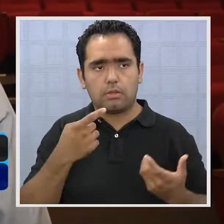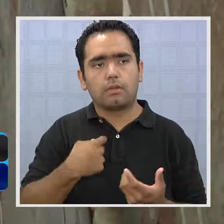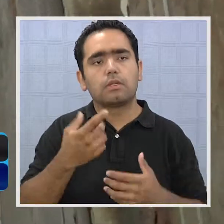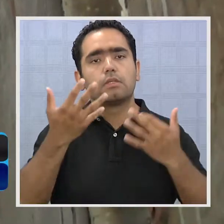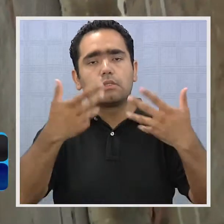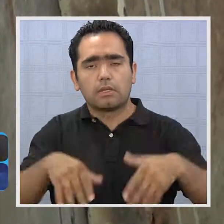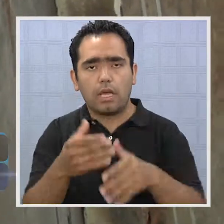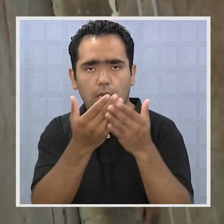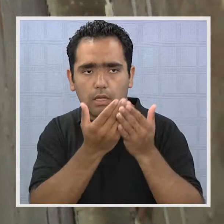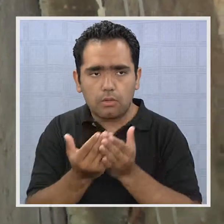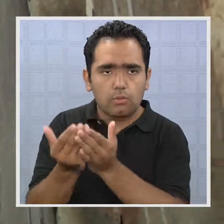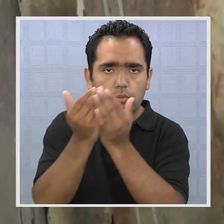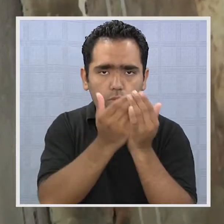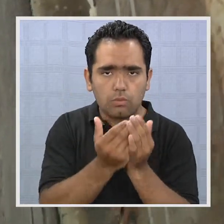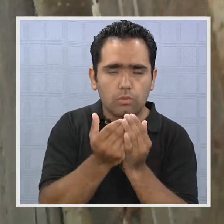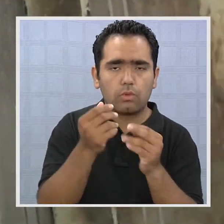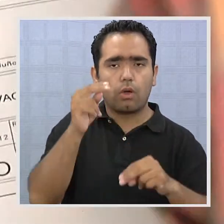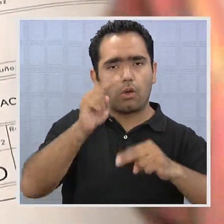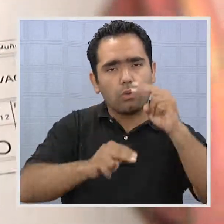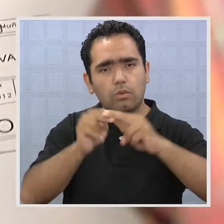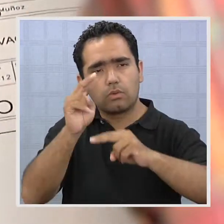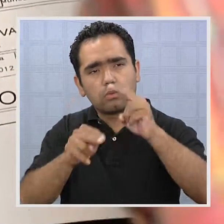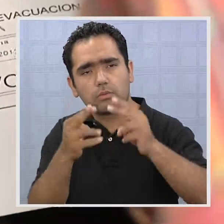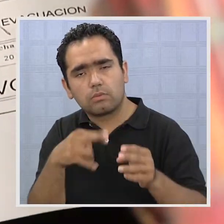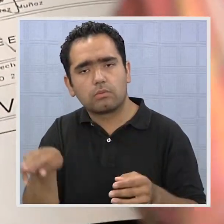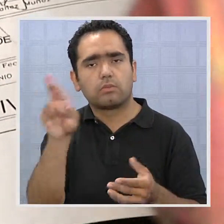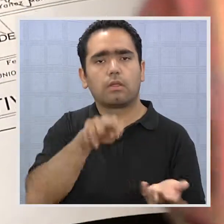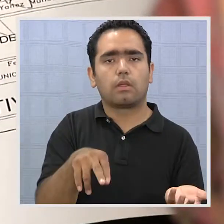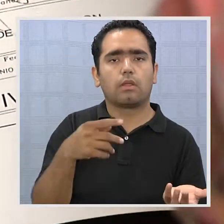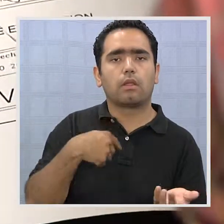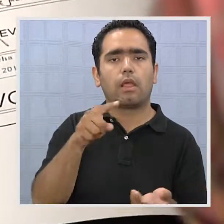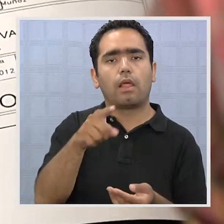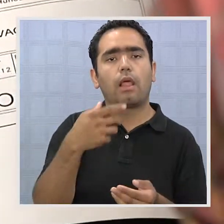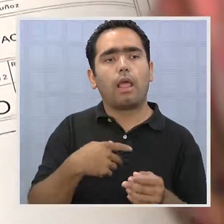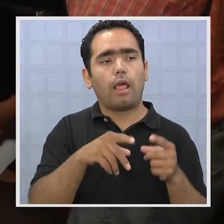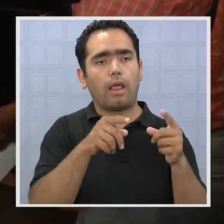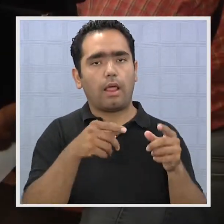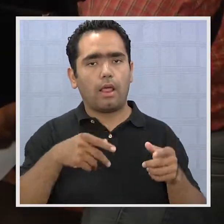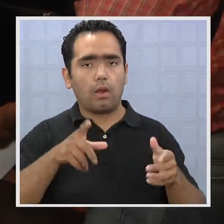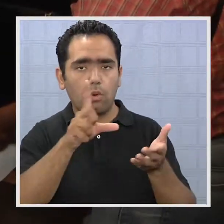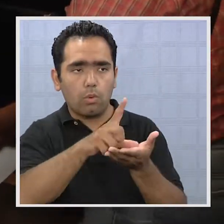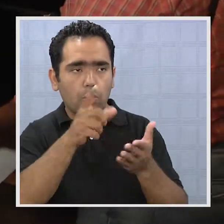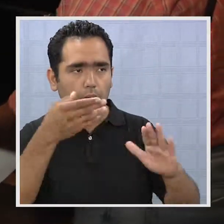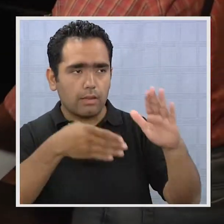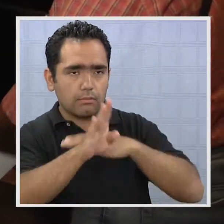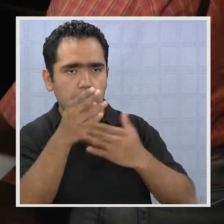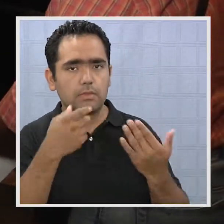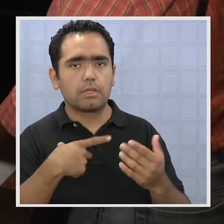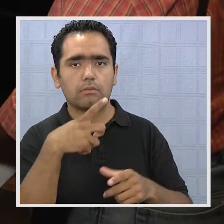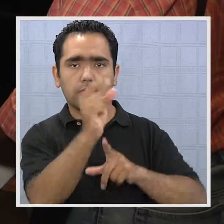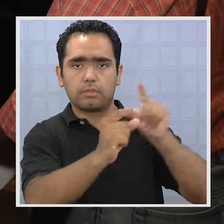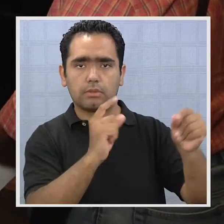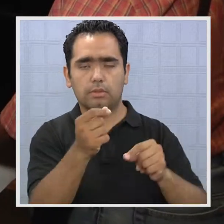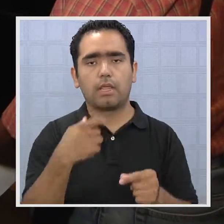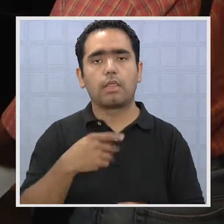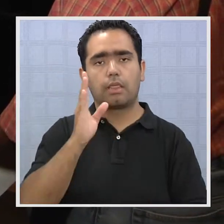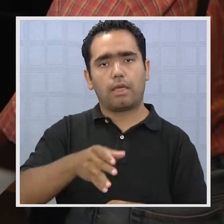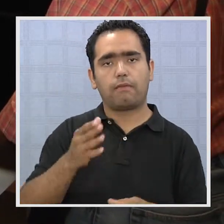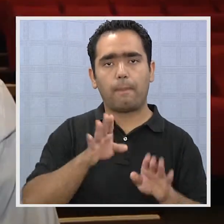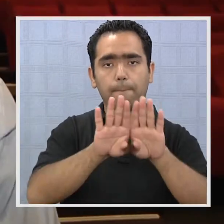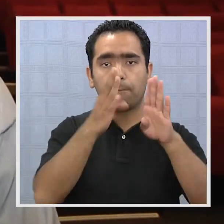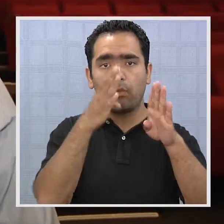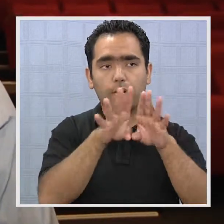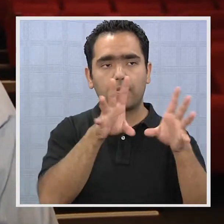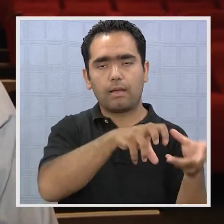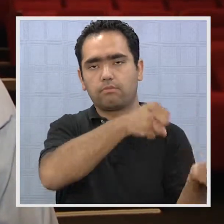En este rato se hizo ya un estudio de reparación, que la verdad es que las vías de evacuación existen, lo único que hay que mejorarlas. ¿En qué sentido? Eliminar las